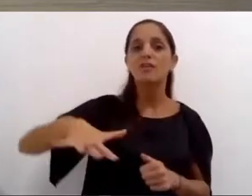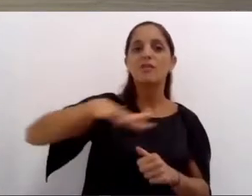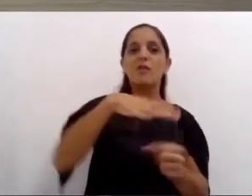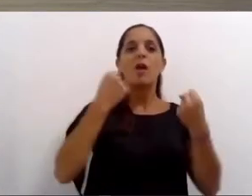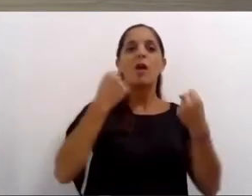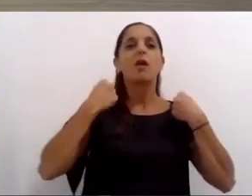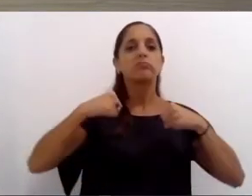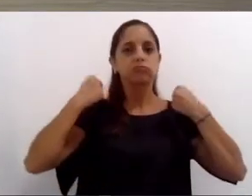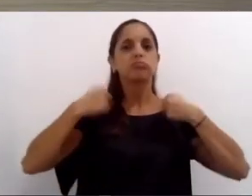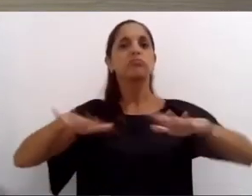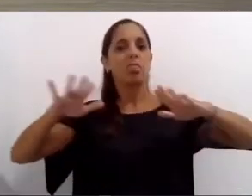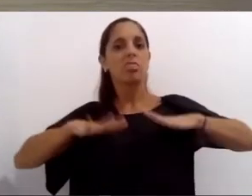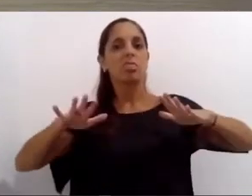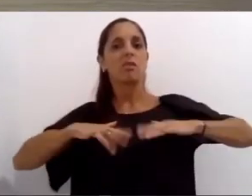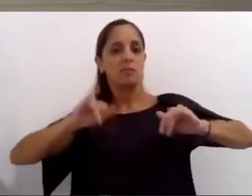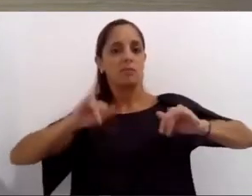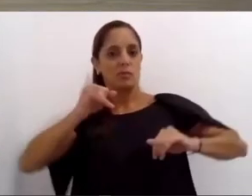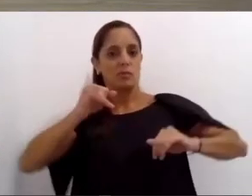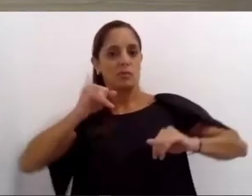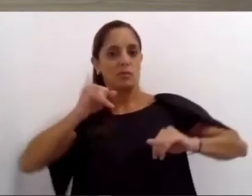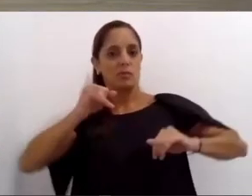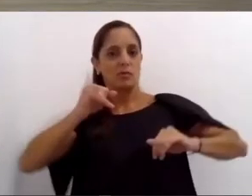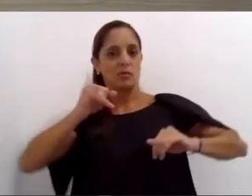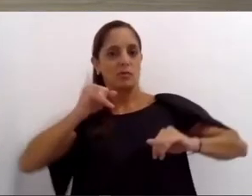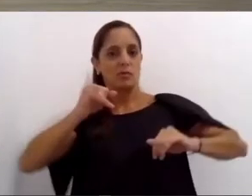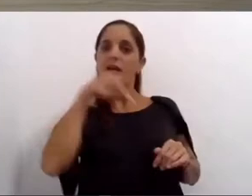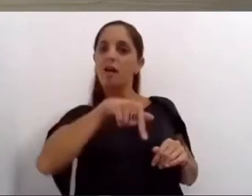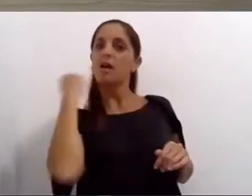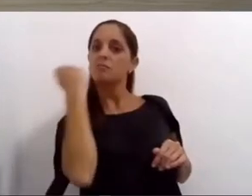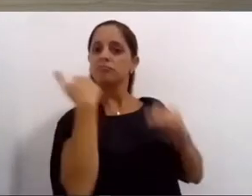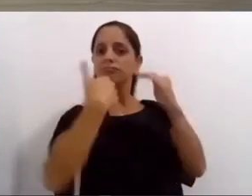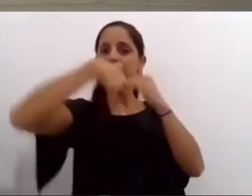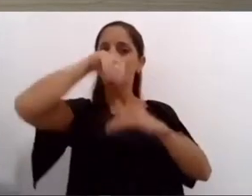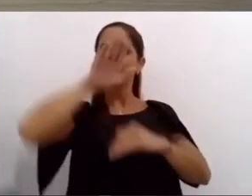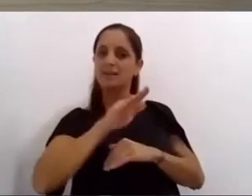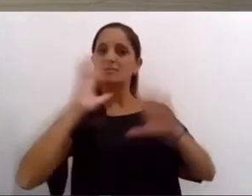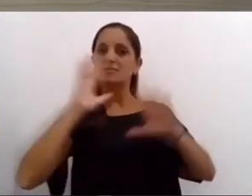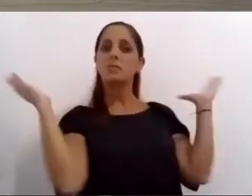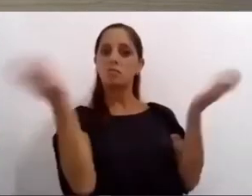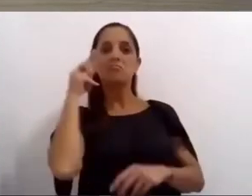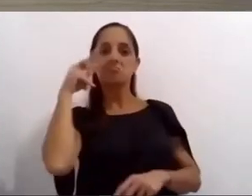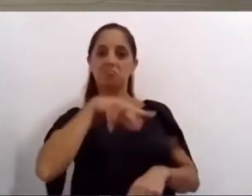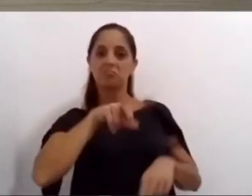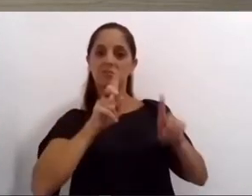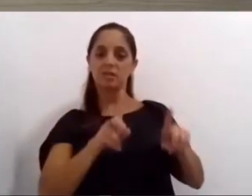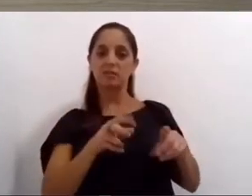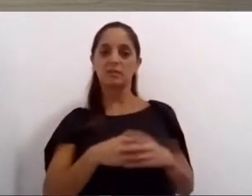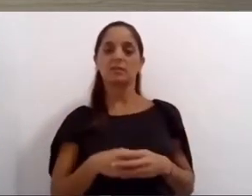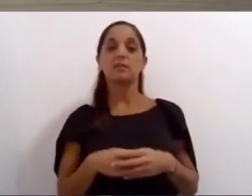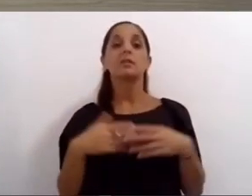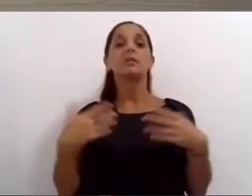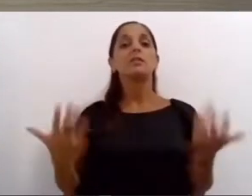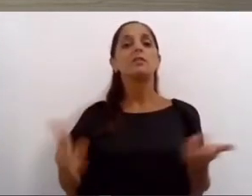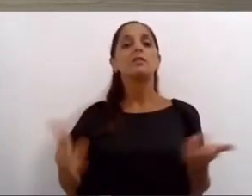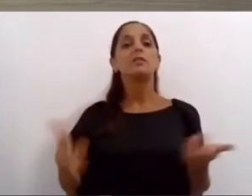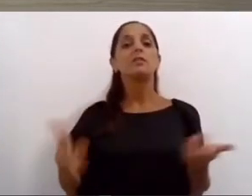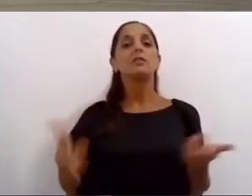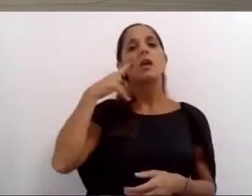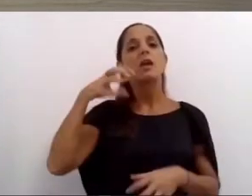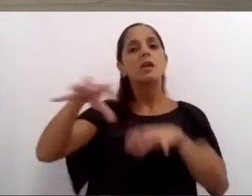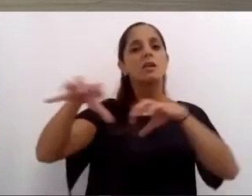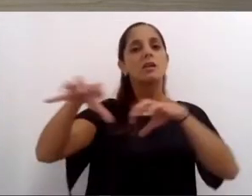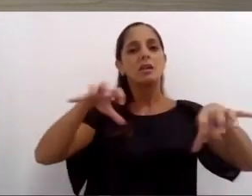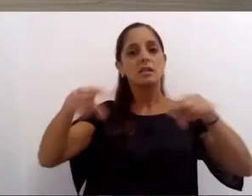nivel nacional e internacional a través de nuestro centro regional de alto rendimiento brindamos instalaciones de calidad para nuestros